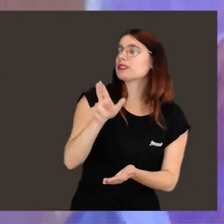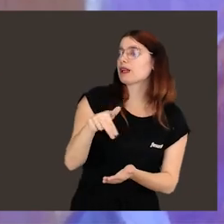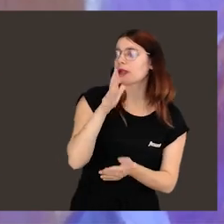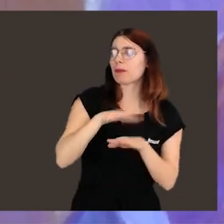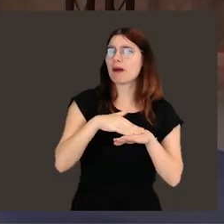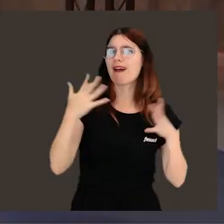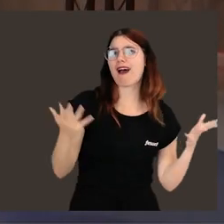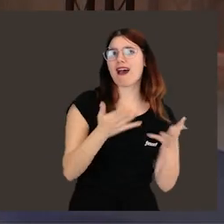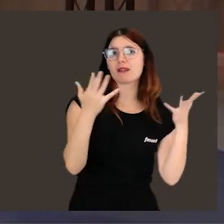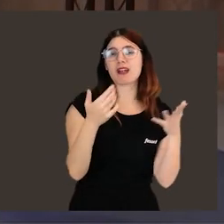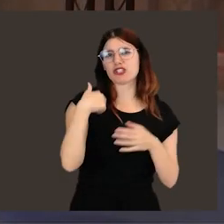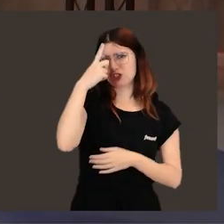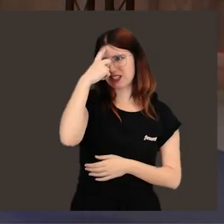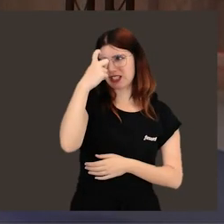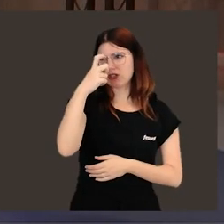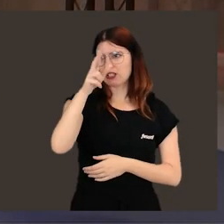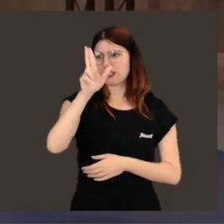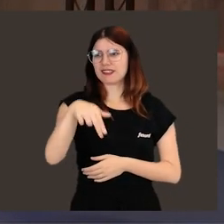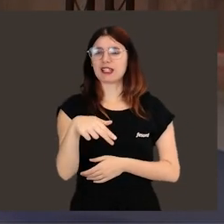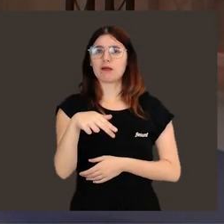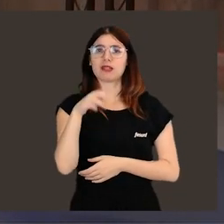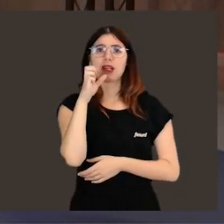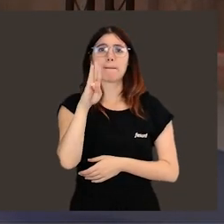que